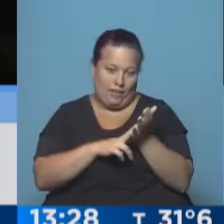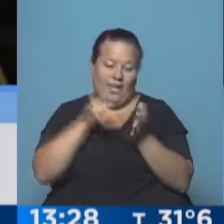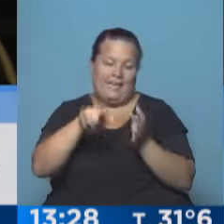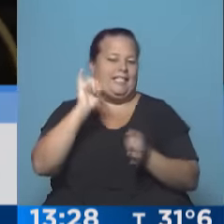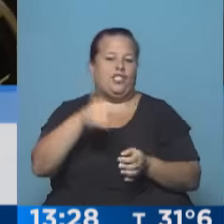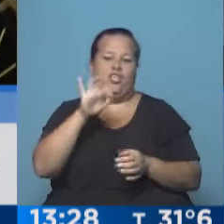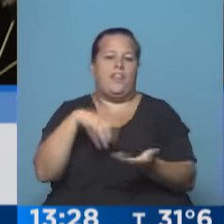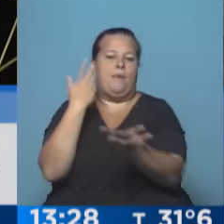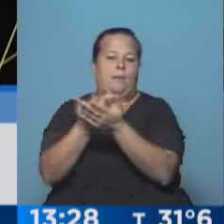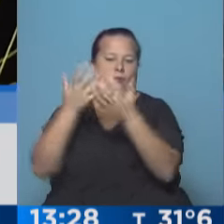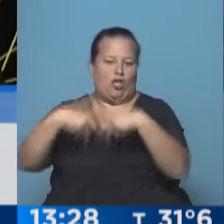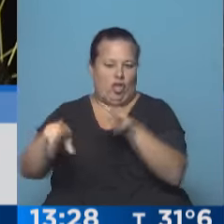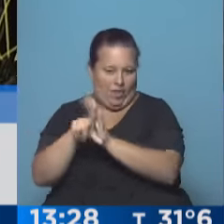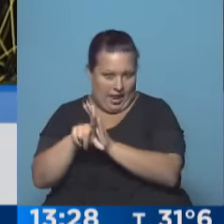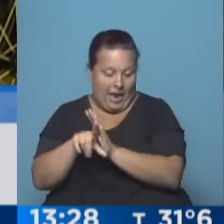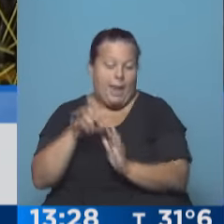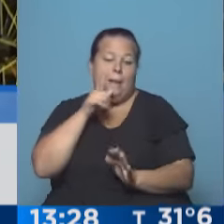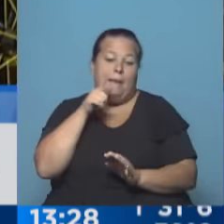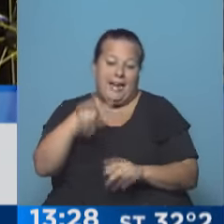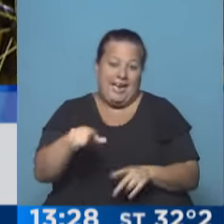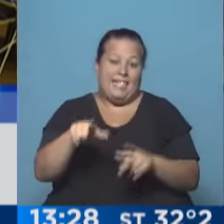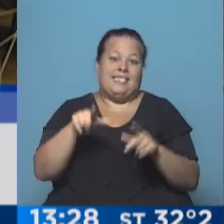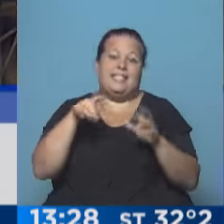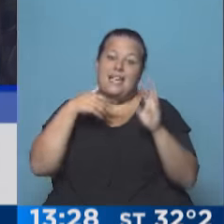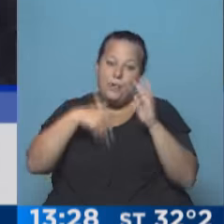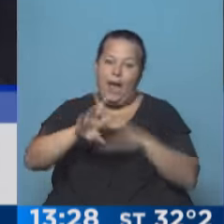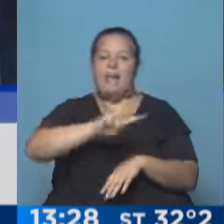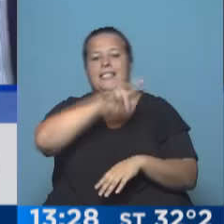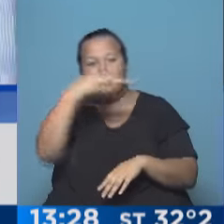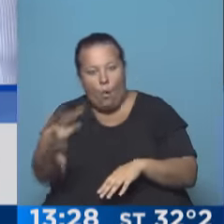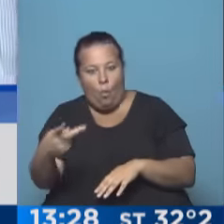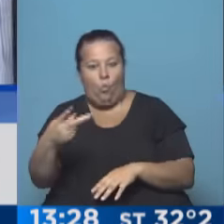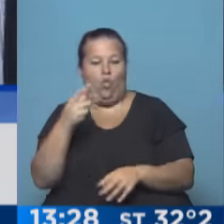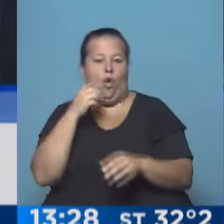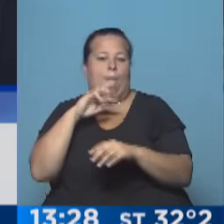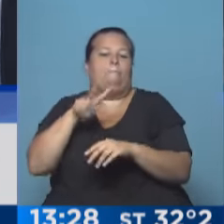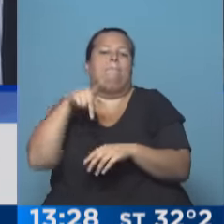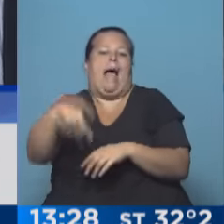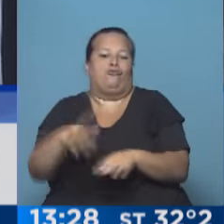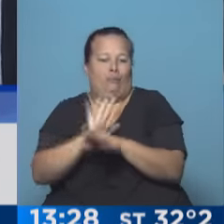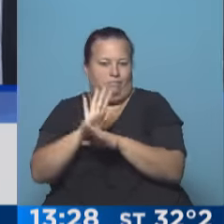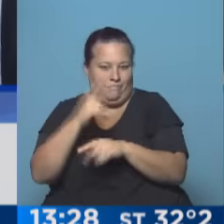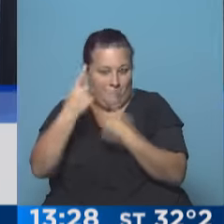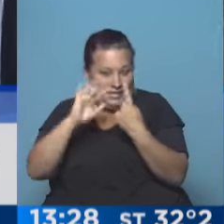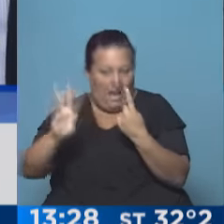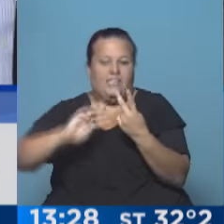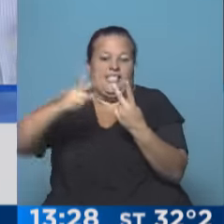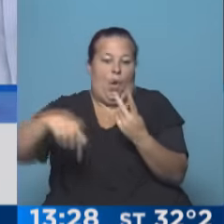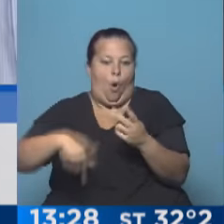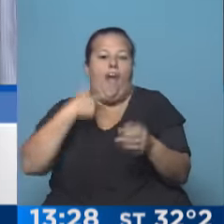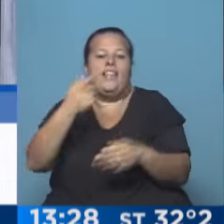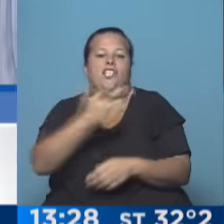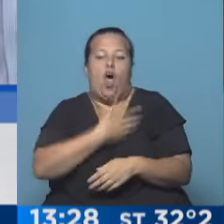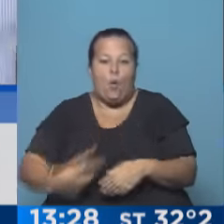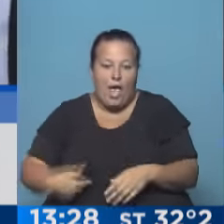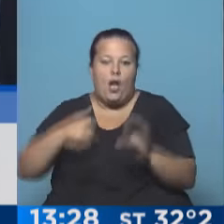necesariamente tiene que ir a un proyecto de ley. Se supone que este va a ser un segundo paso en este camino que el gobierno dijo